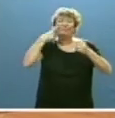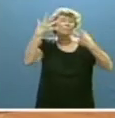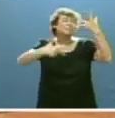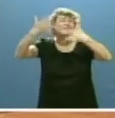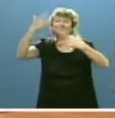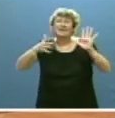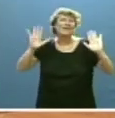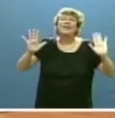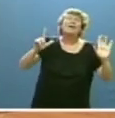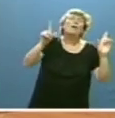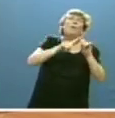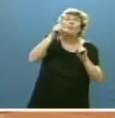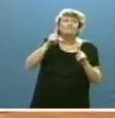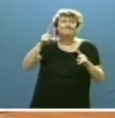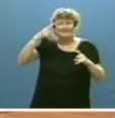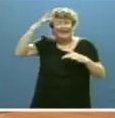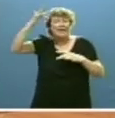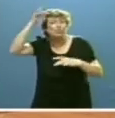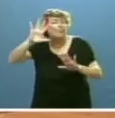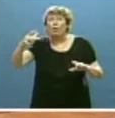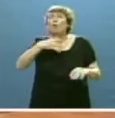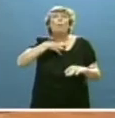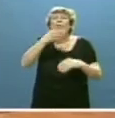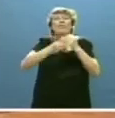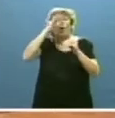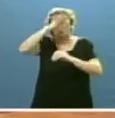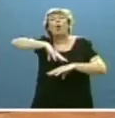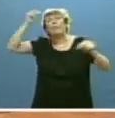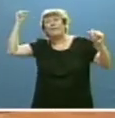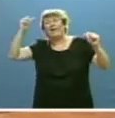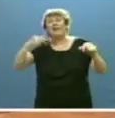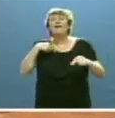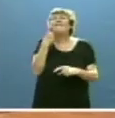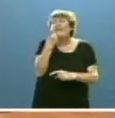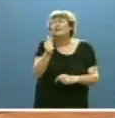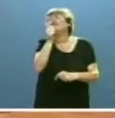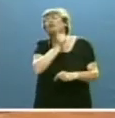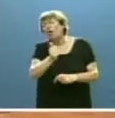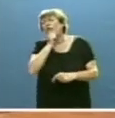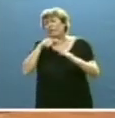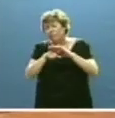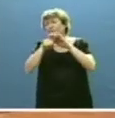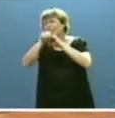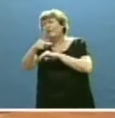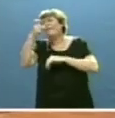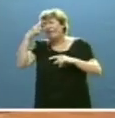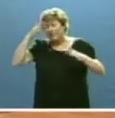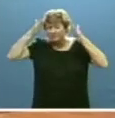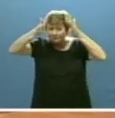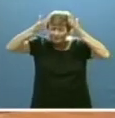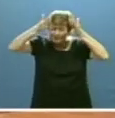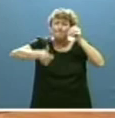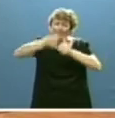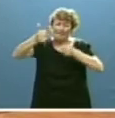sin duda, un aliciente, pero no pueden hacernos olvidar lo mucho que falta por delante que es en lo que debemos concentrarnos.